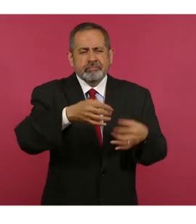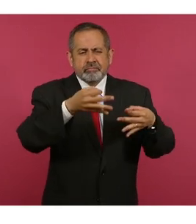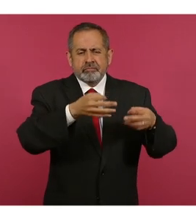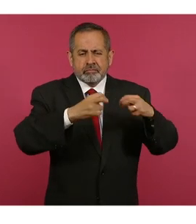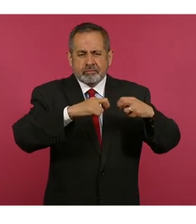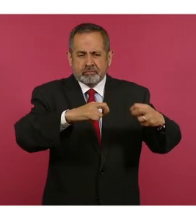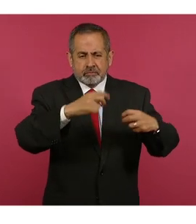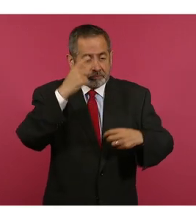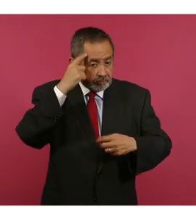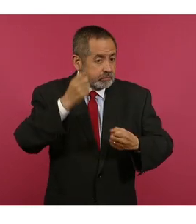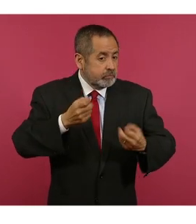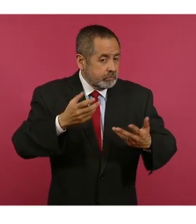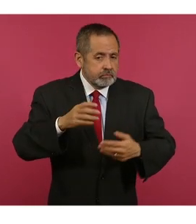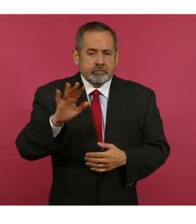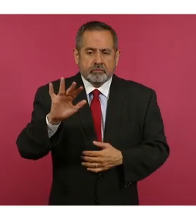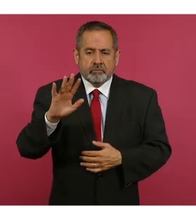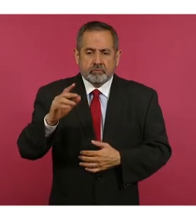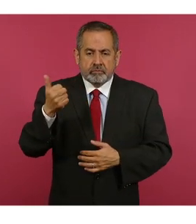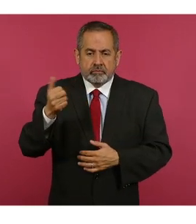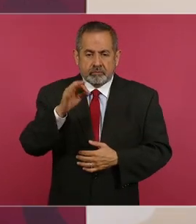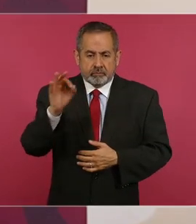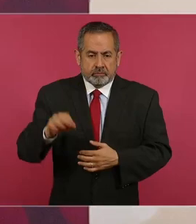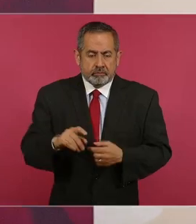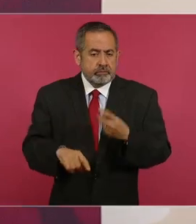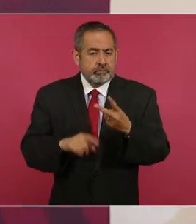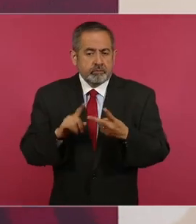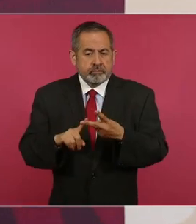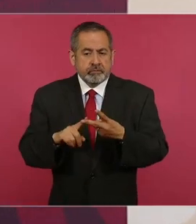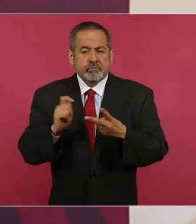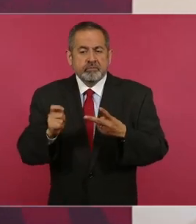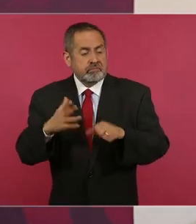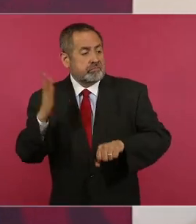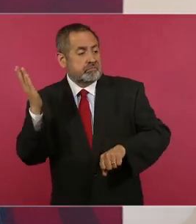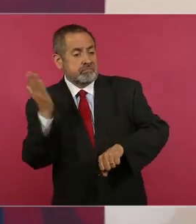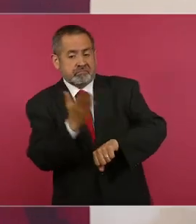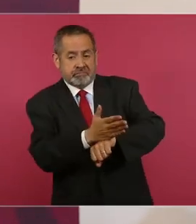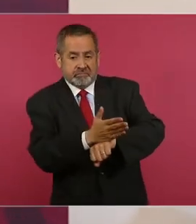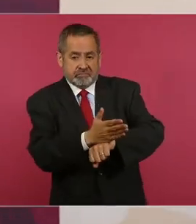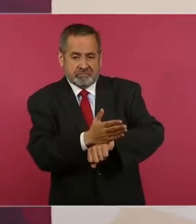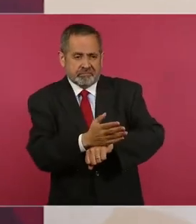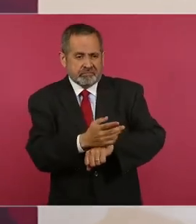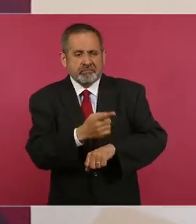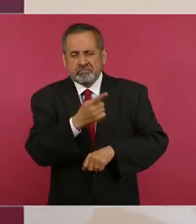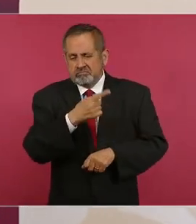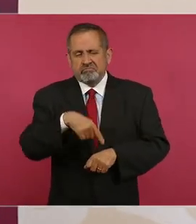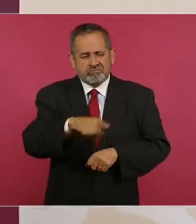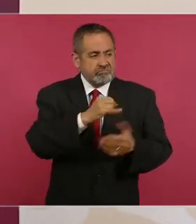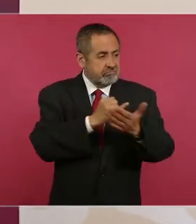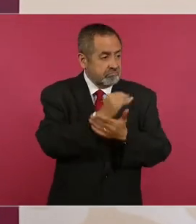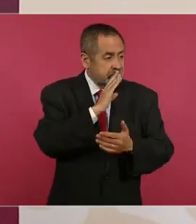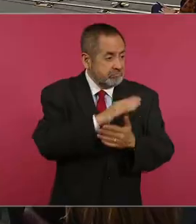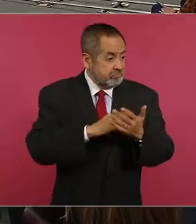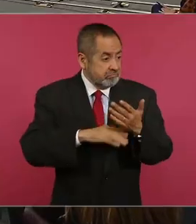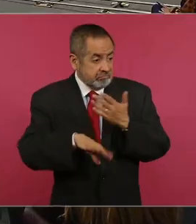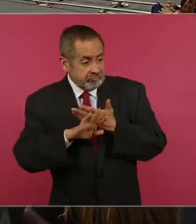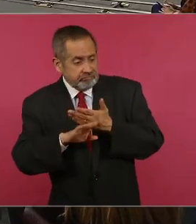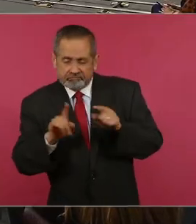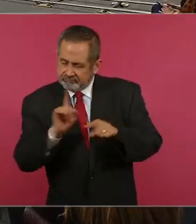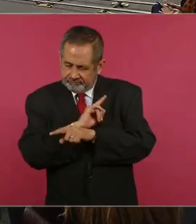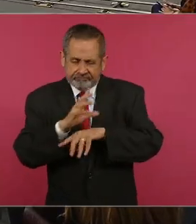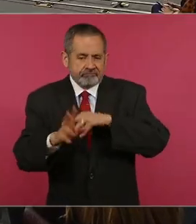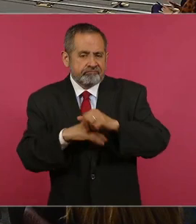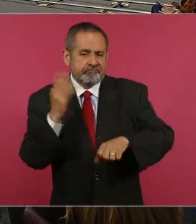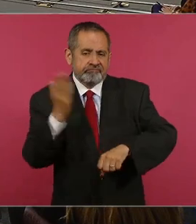56 por ciento. Es un castigo por las decisiones que han tomado los ministros de la Suprema Corte de